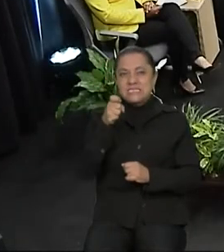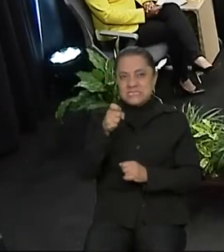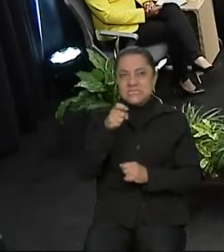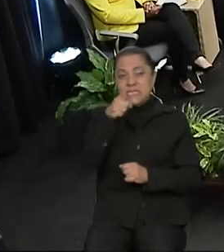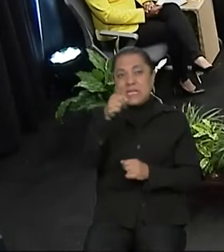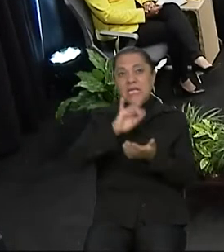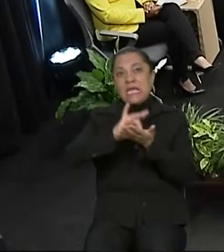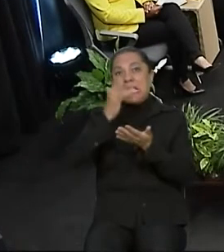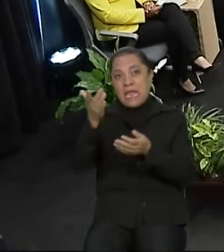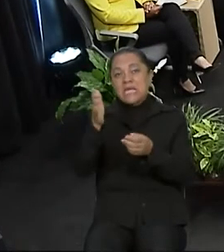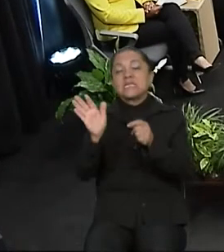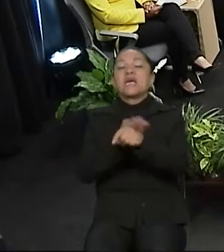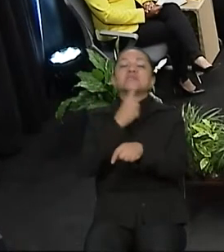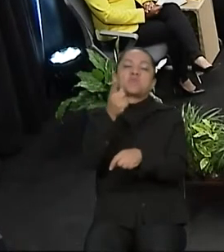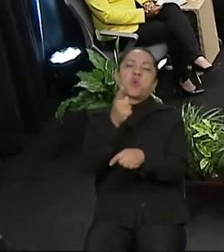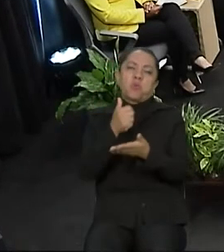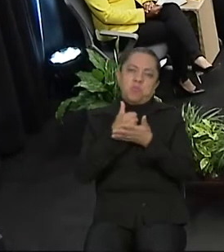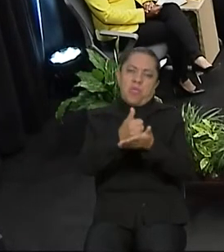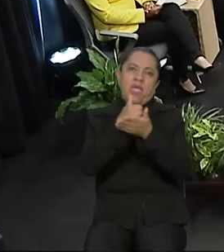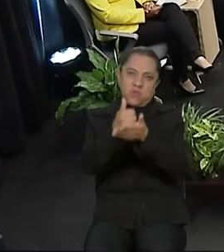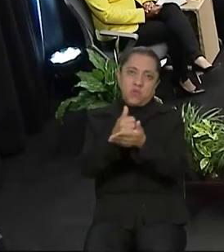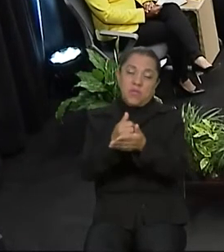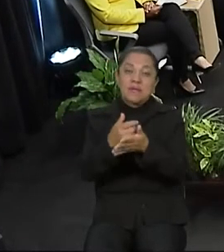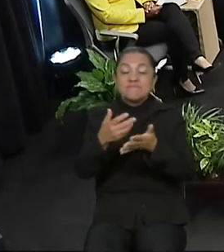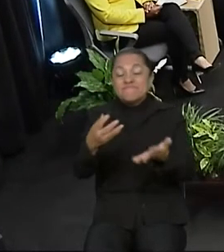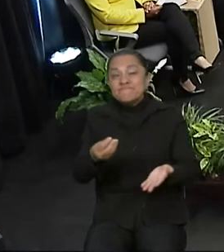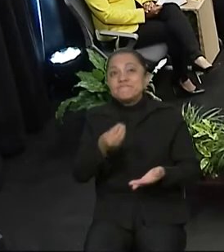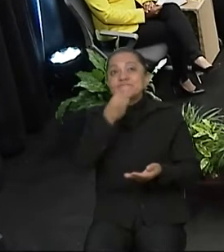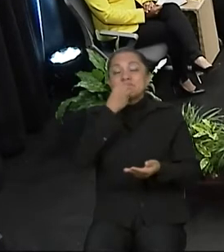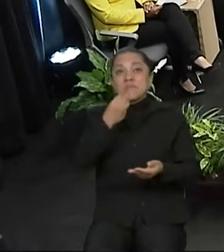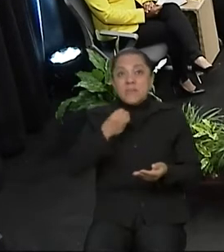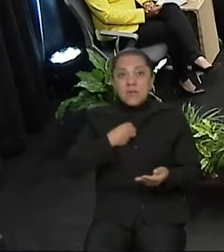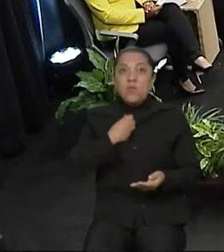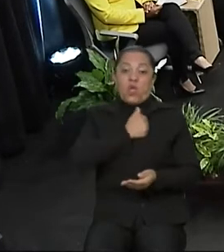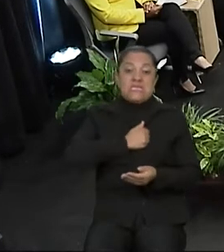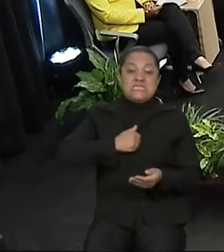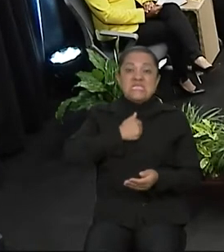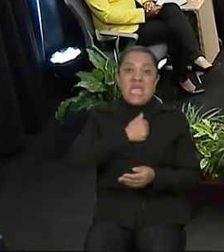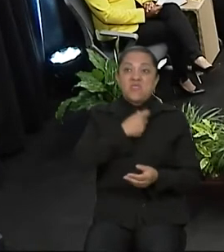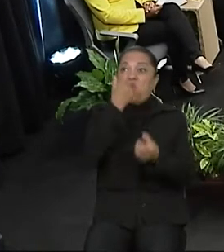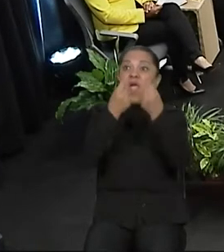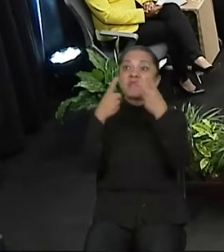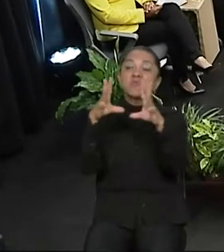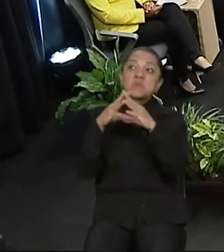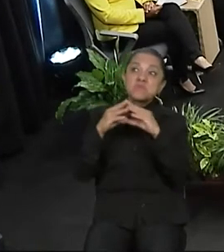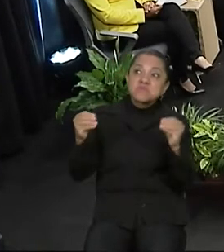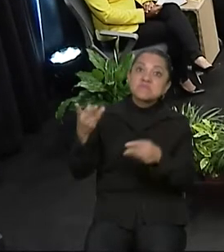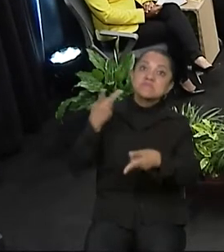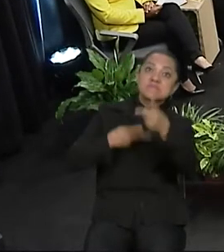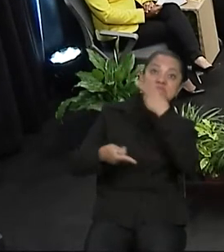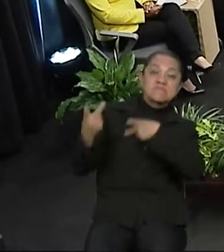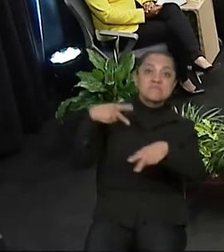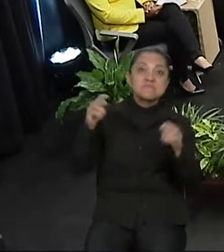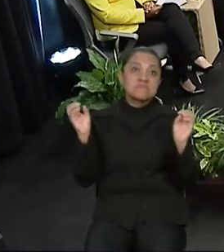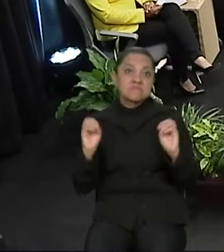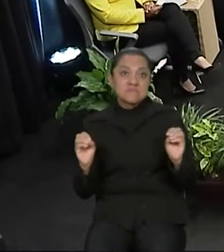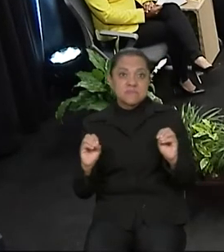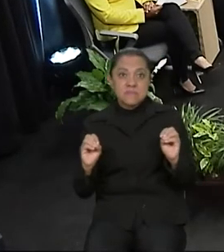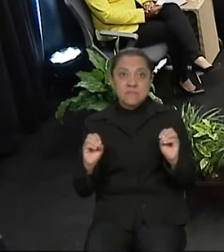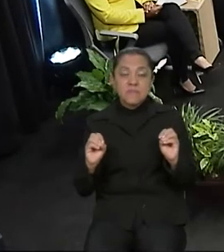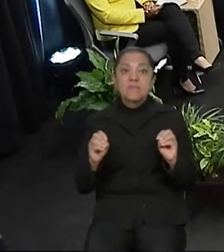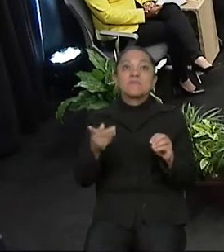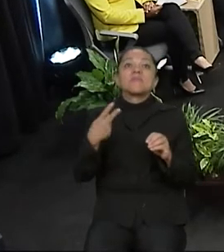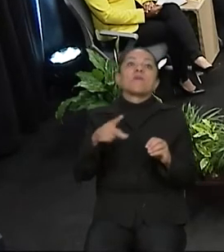ausencias, todos los partidos a través de sus representantes participaron en el Consejo Local del Instituto Nacional Electoral